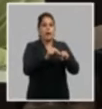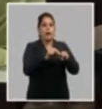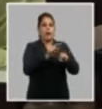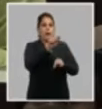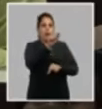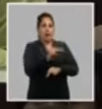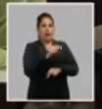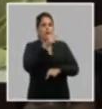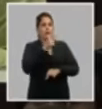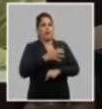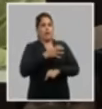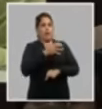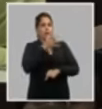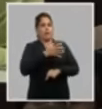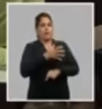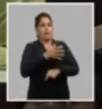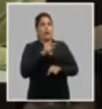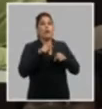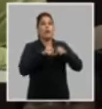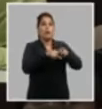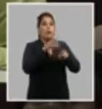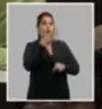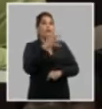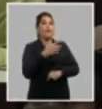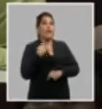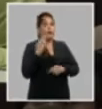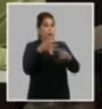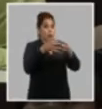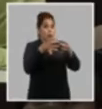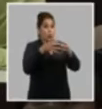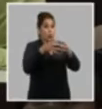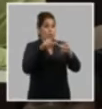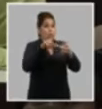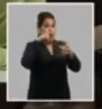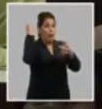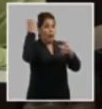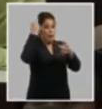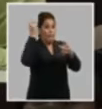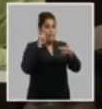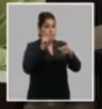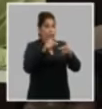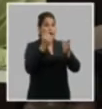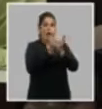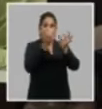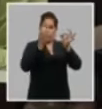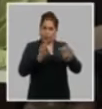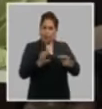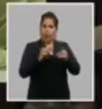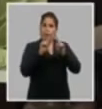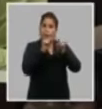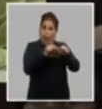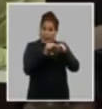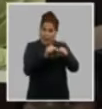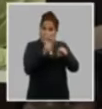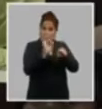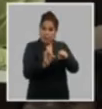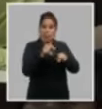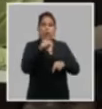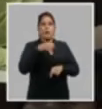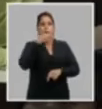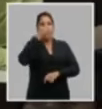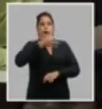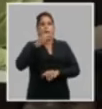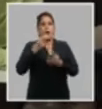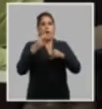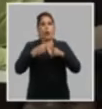la presencia de Fidel y junto a él el último mambí y ratificamos entonces allí y lo hago aquí